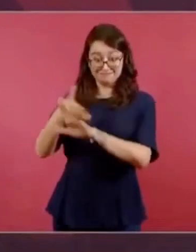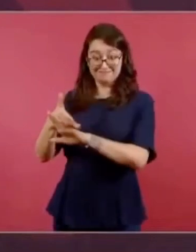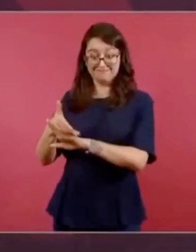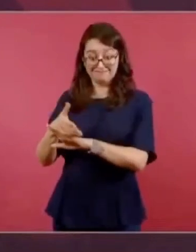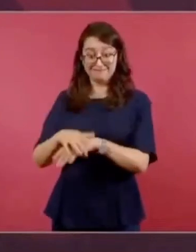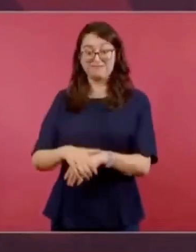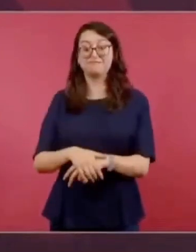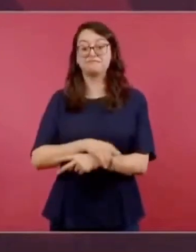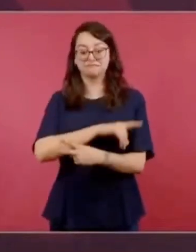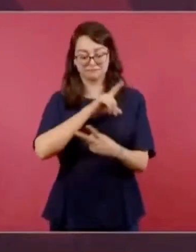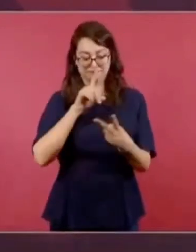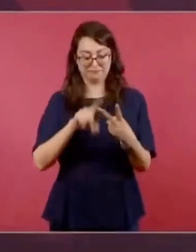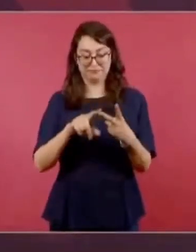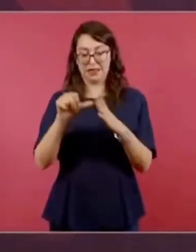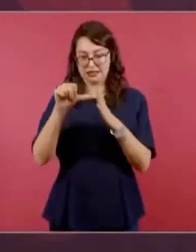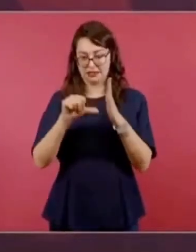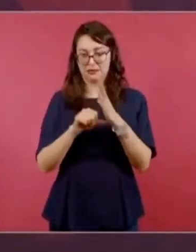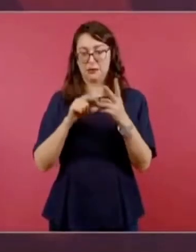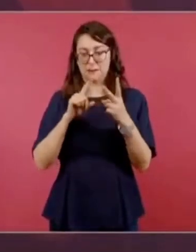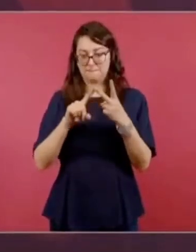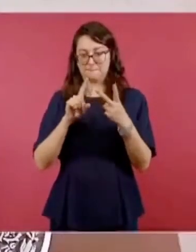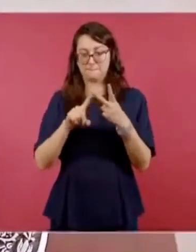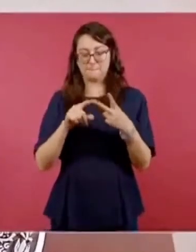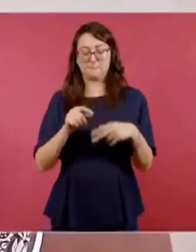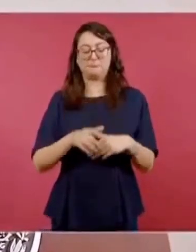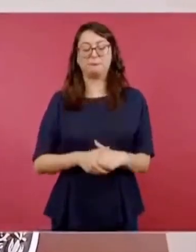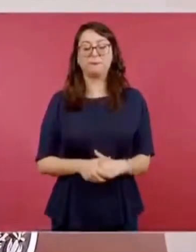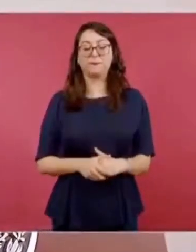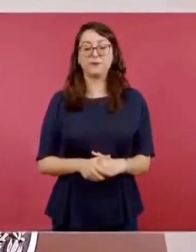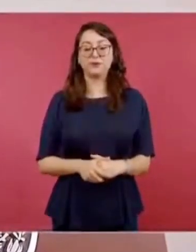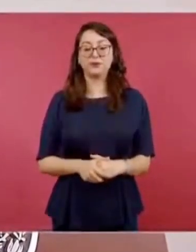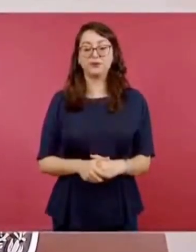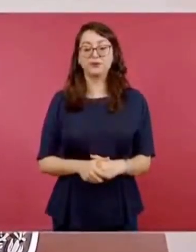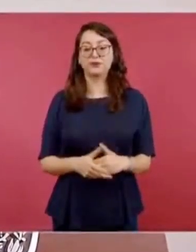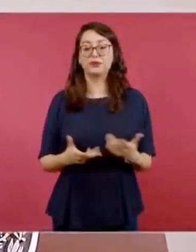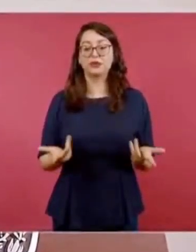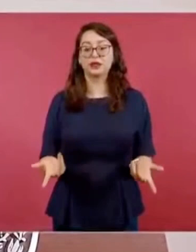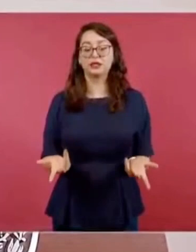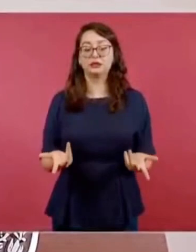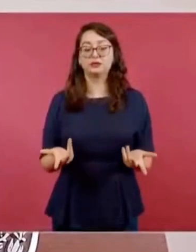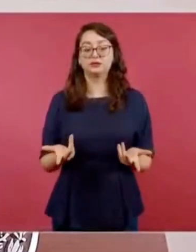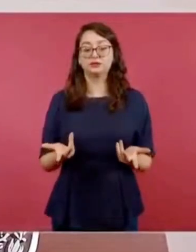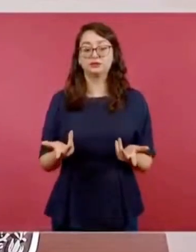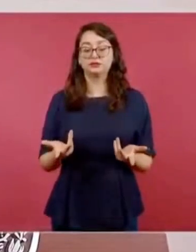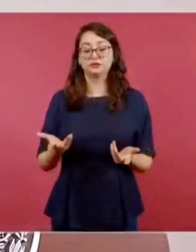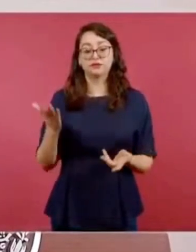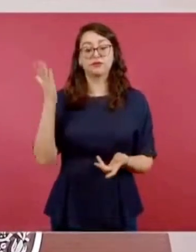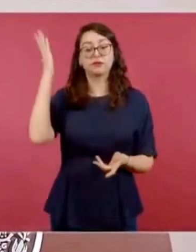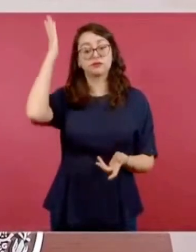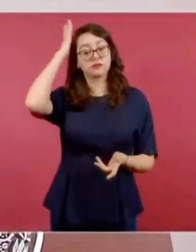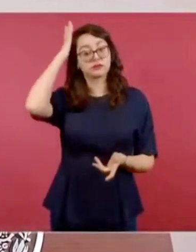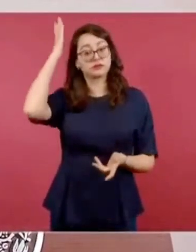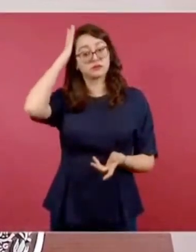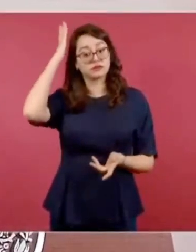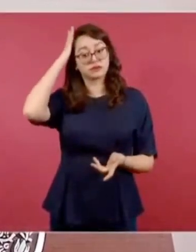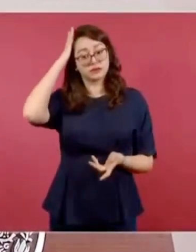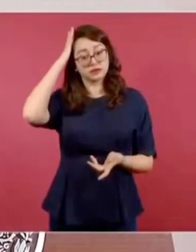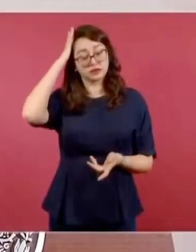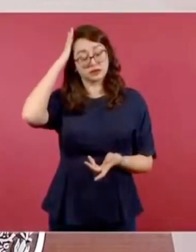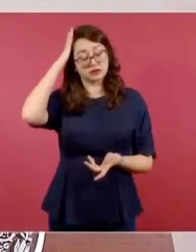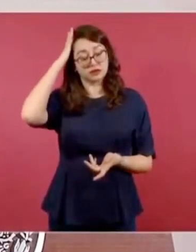Artículo segundo. Artículo Quedan fuera de la ley los cabecillas revolucionarios,